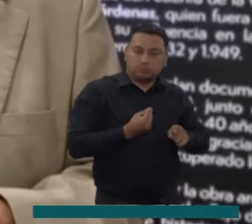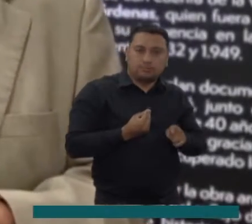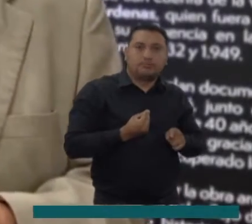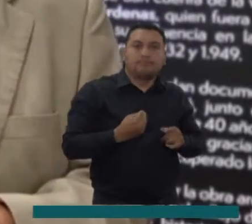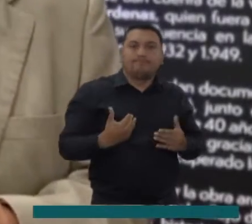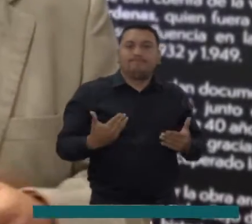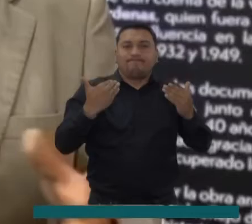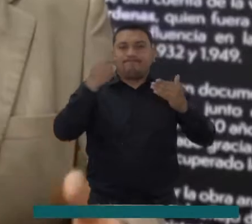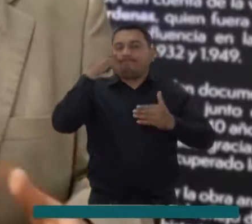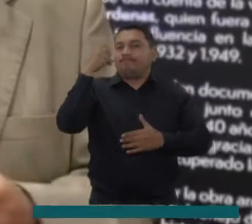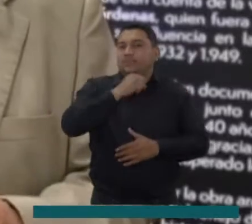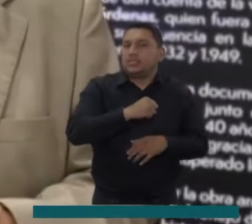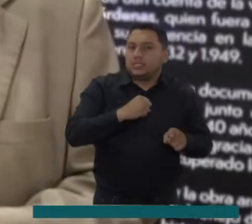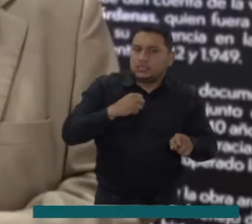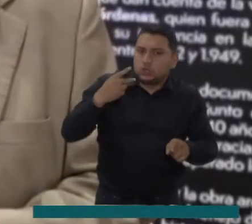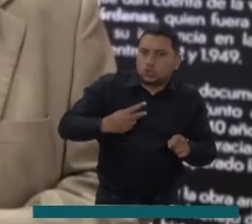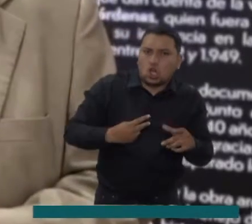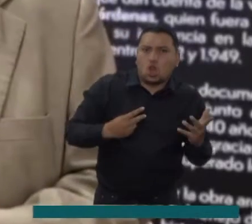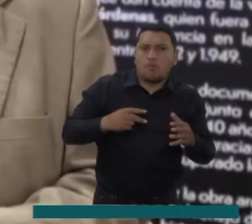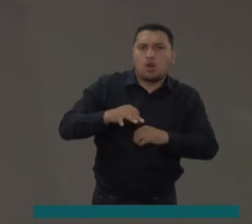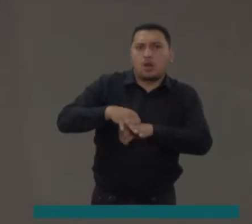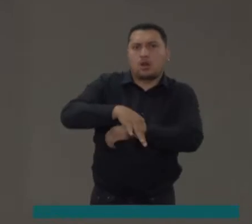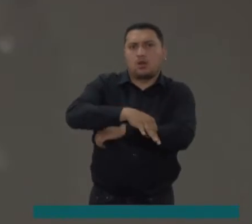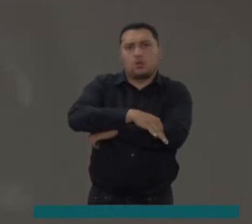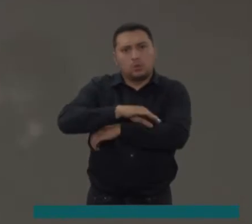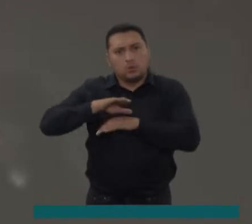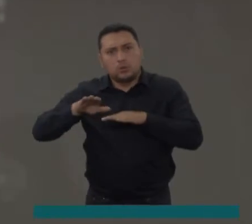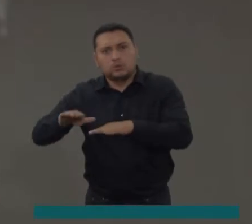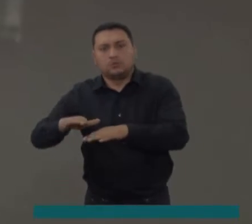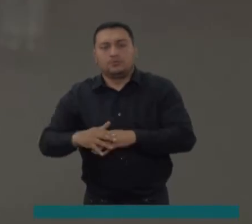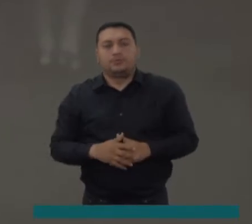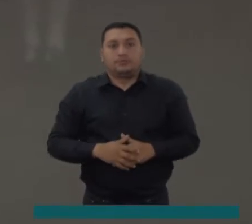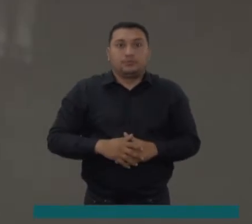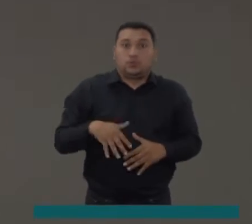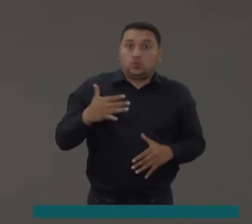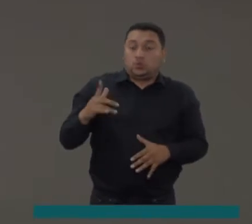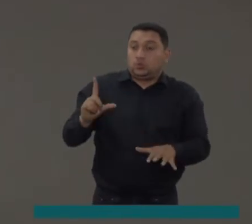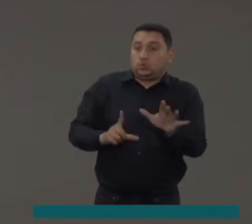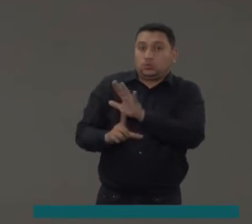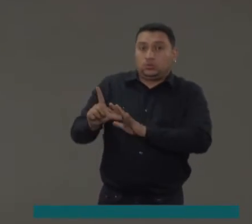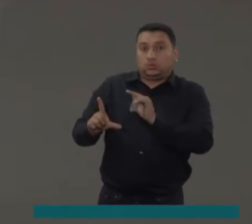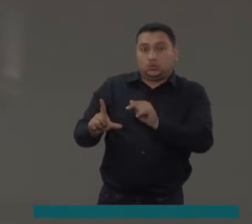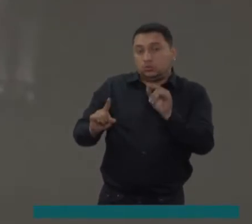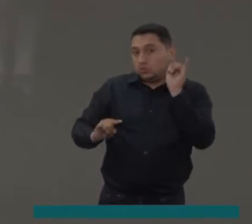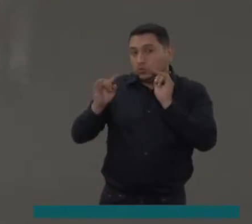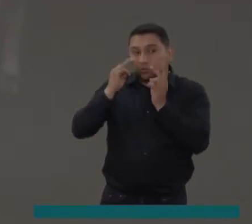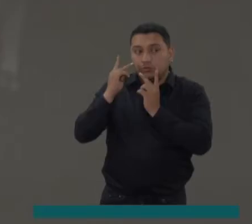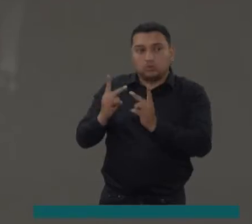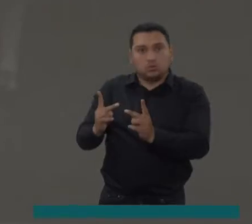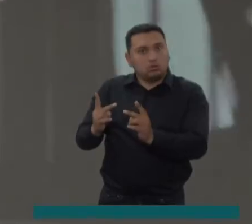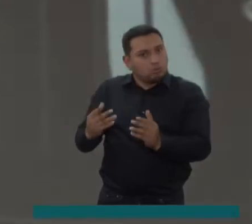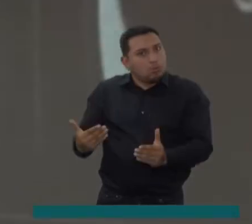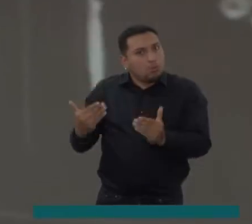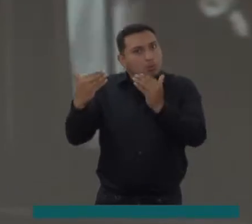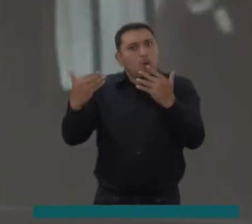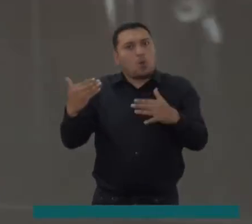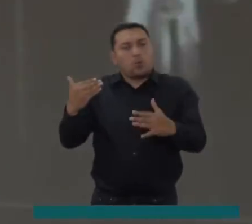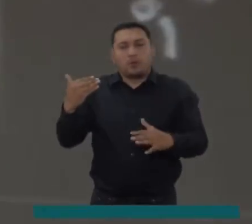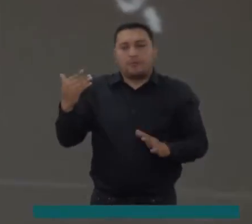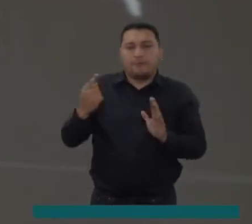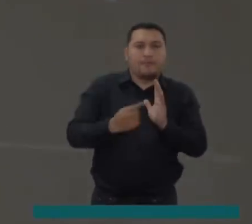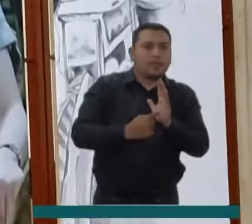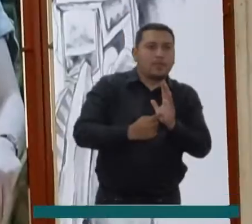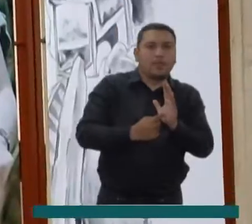cómo es la historia de la arquitectura de la ciudad. La riqueza audiovisual de la capital durante la primera mitad del siglo XX